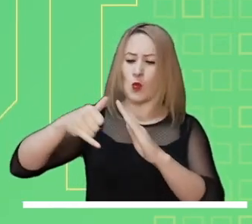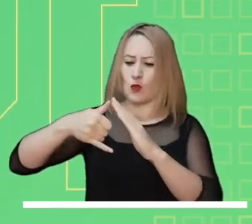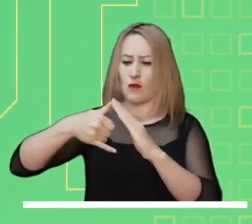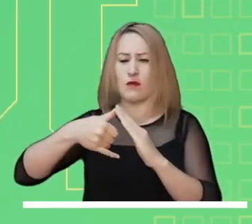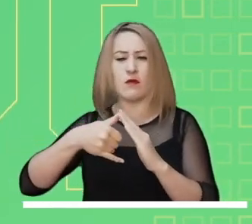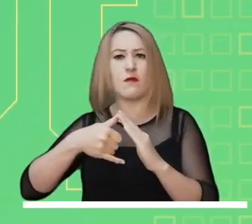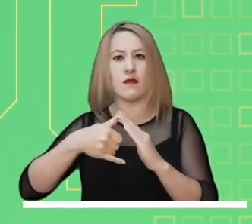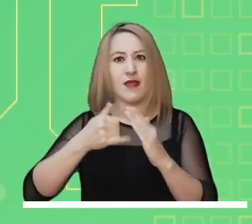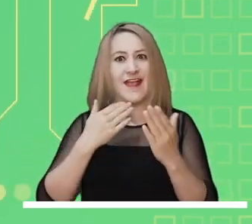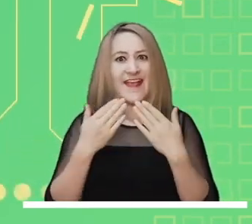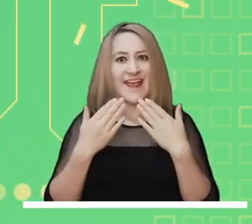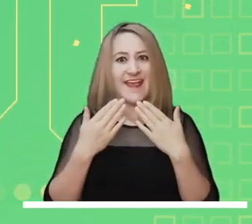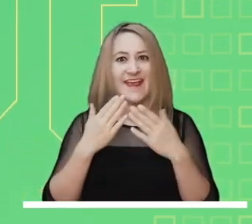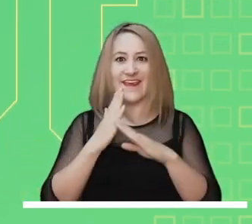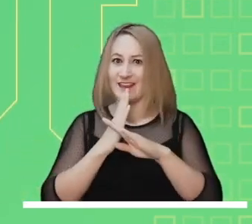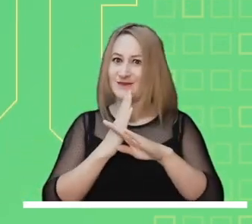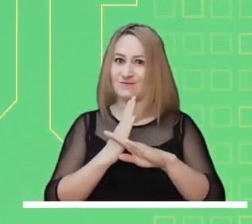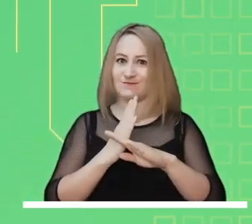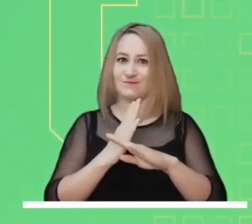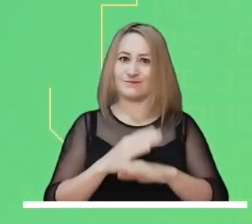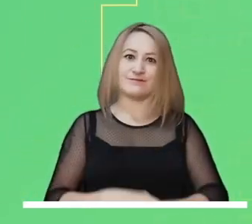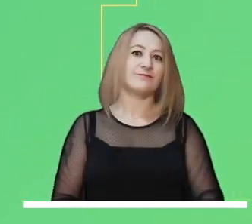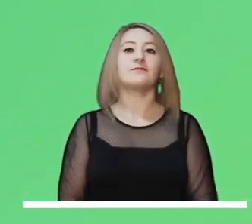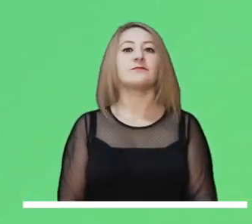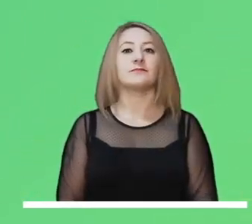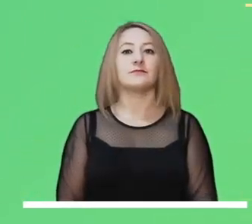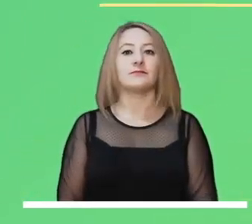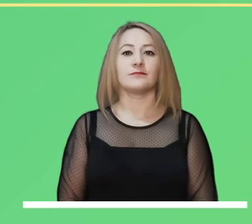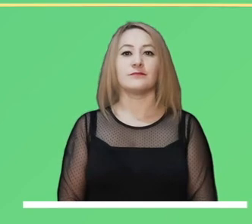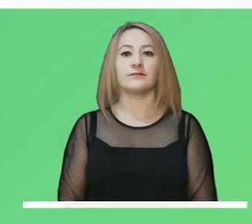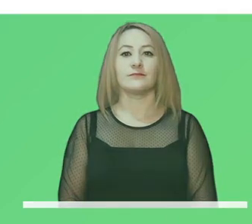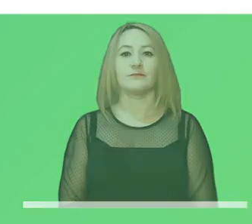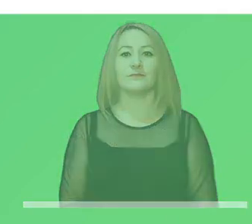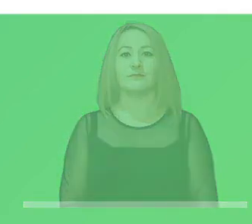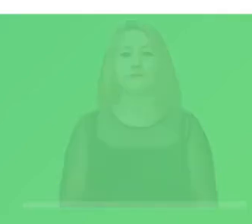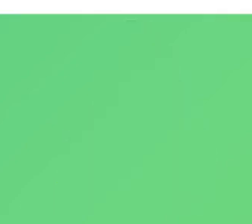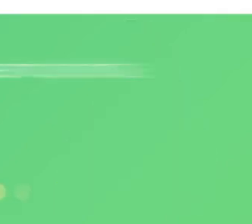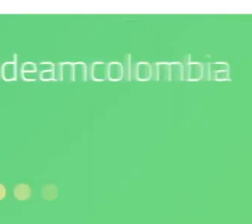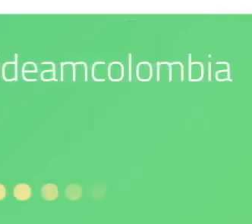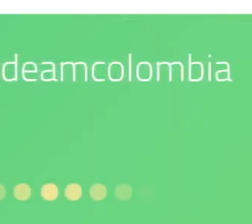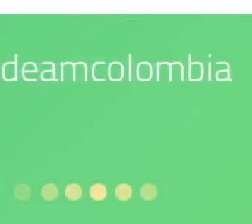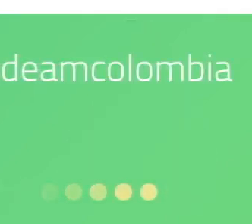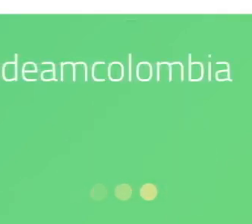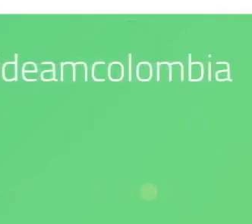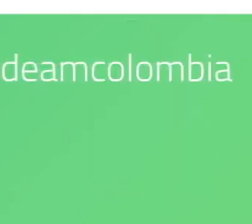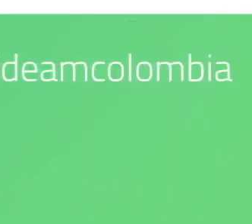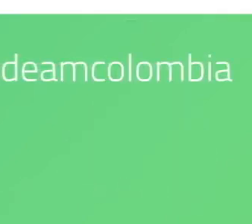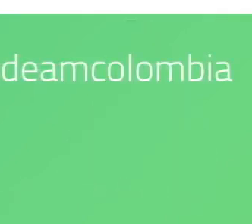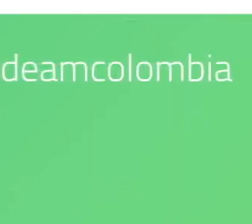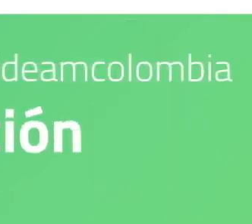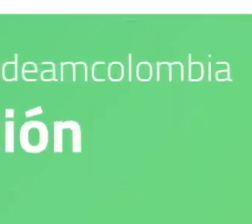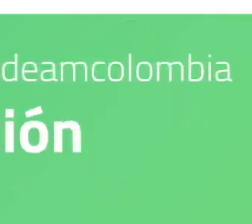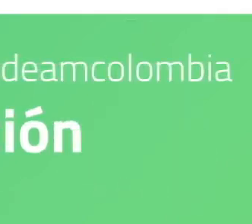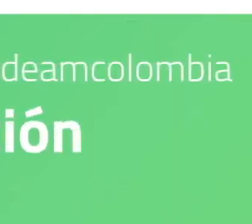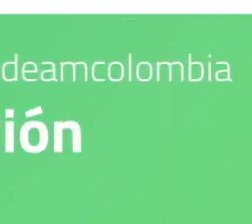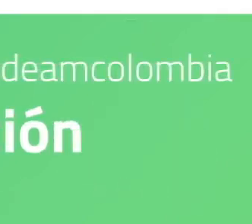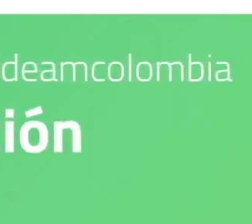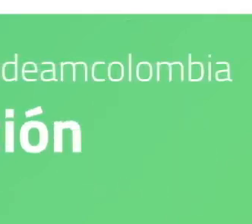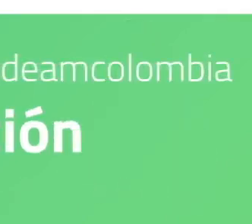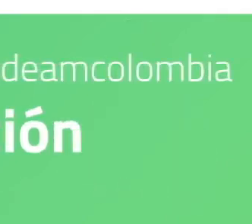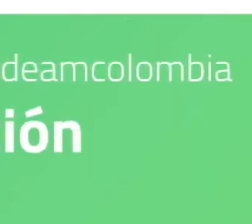Los esperamos en nuestras redes sociales. Nuestro compromiso es con el medio ambiente. IDEAM es confianza y